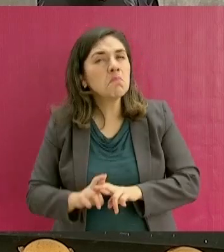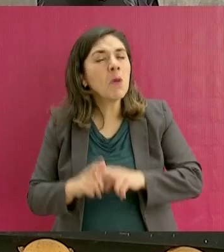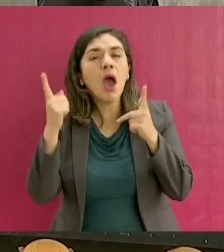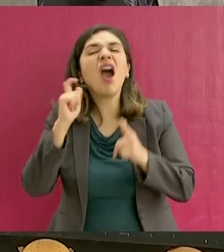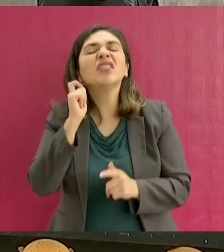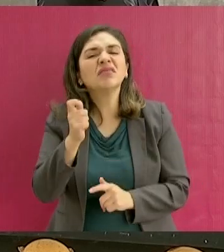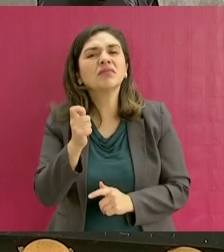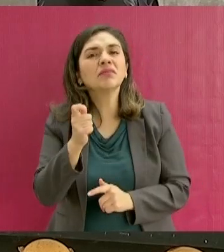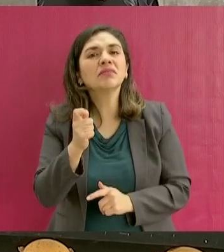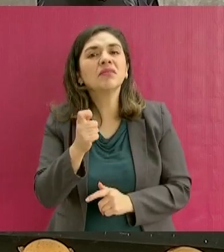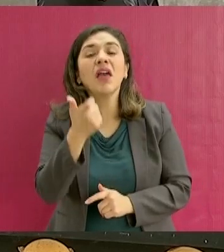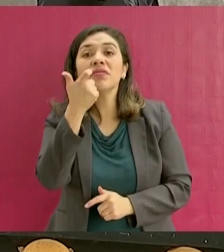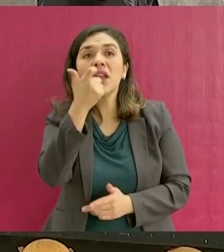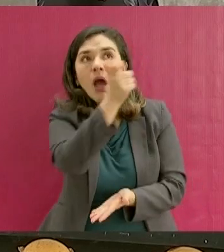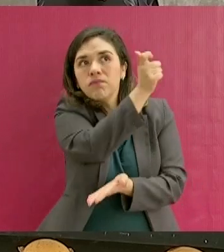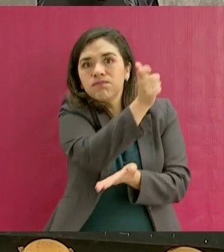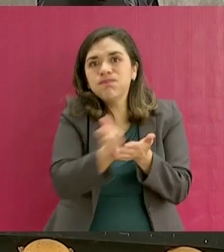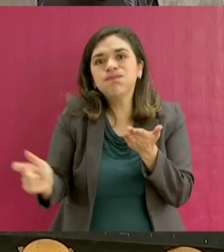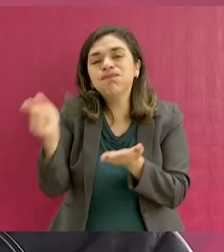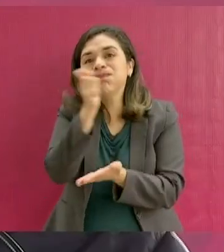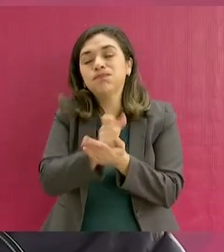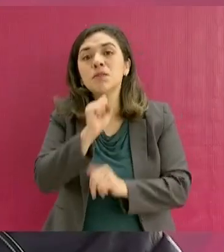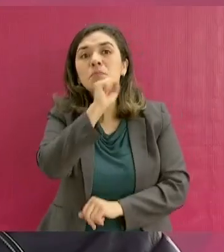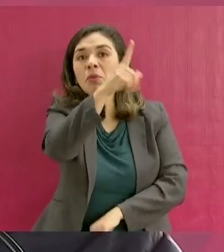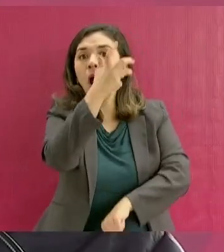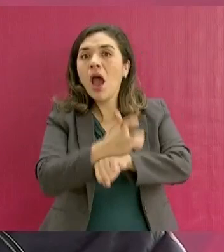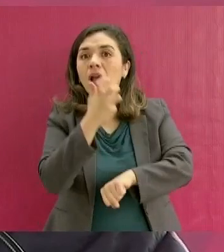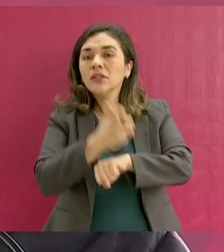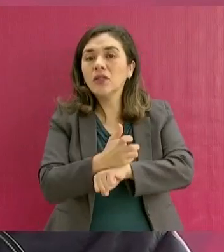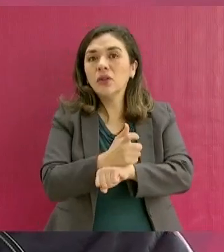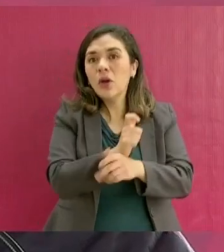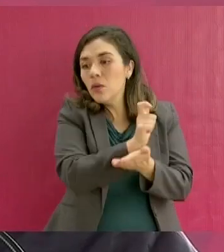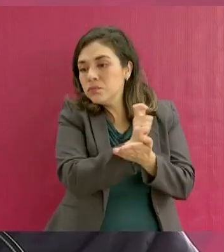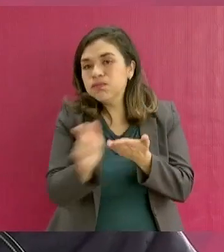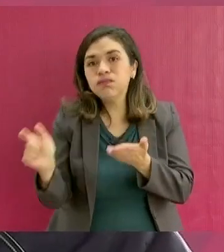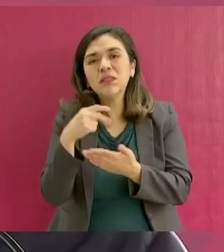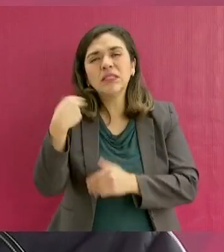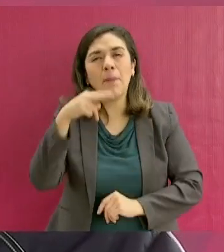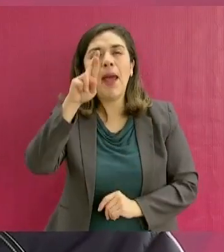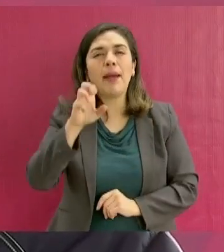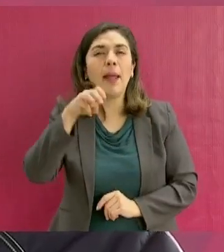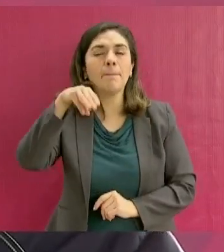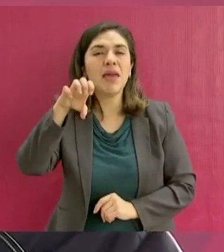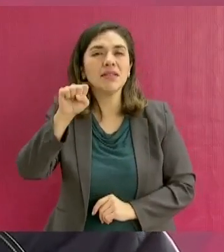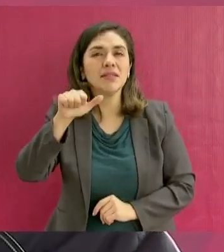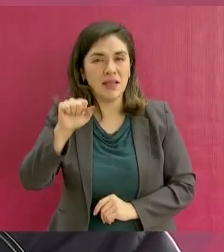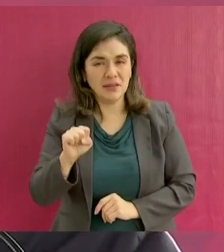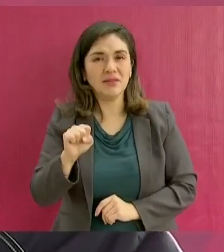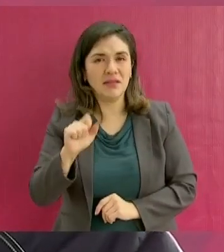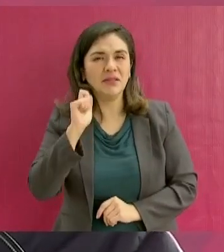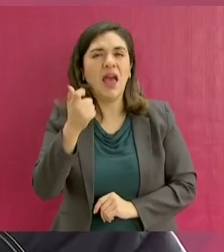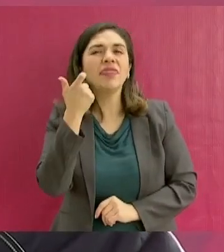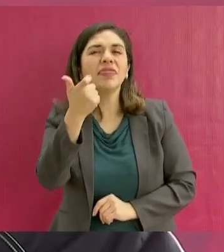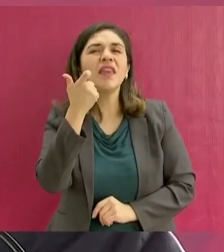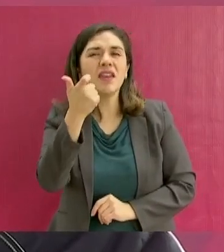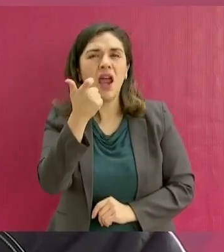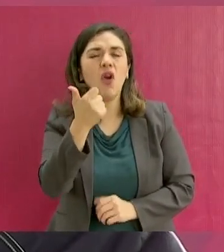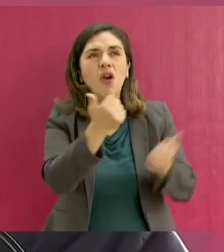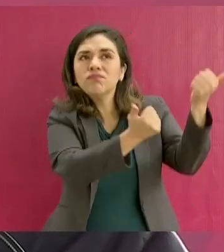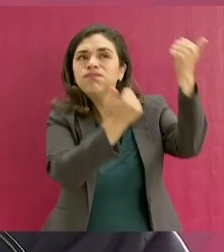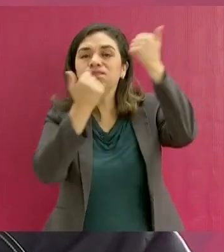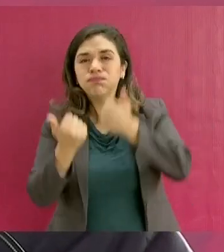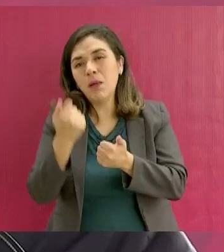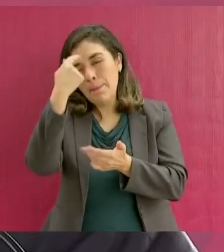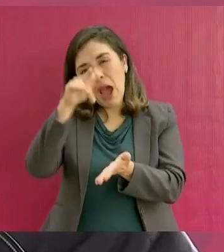cuanto a la entrada de remesas, la llegada de dinero, de